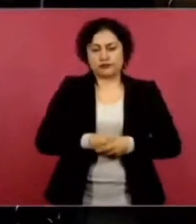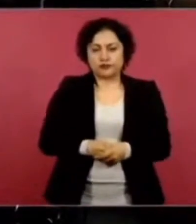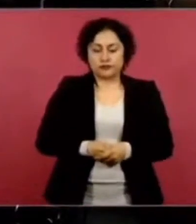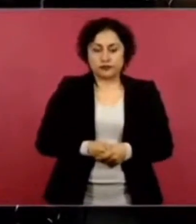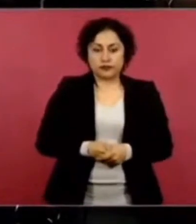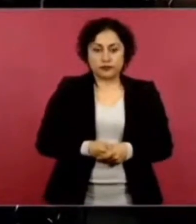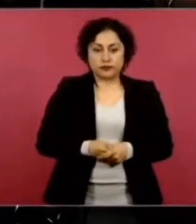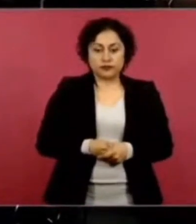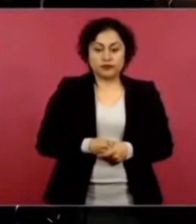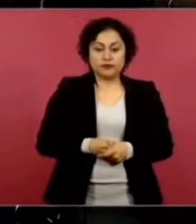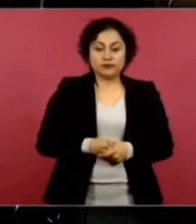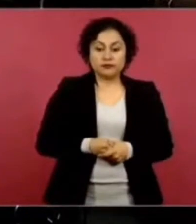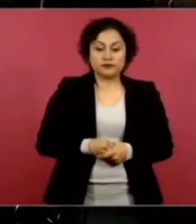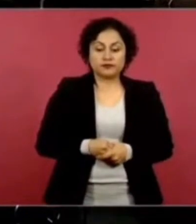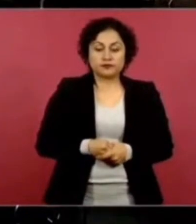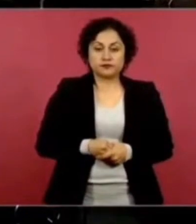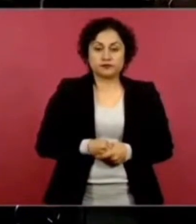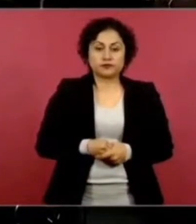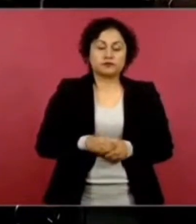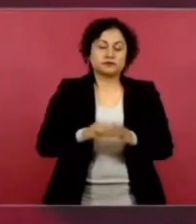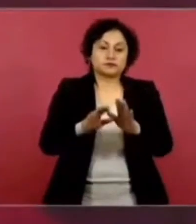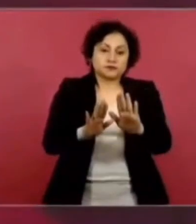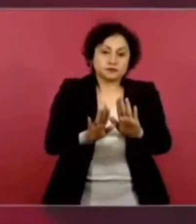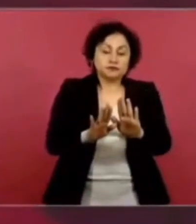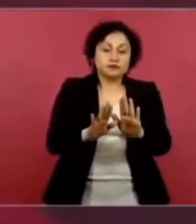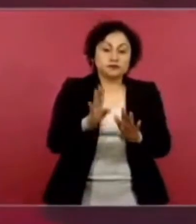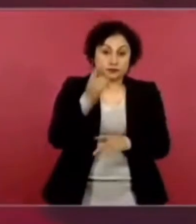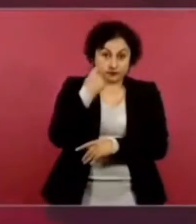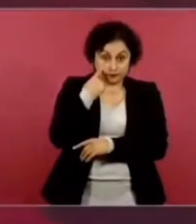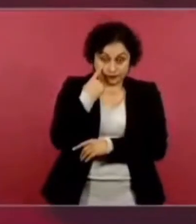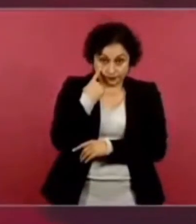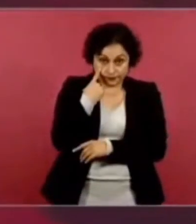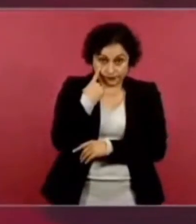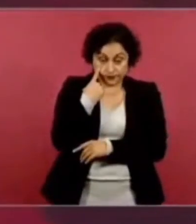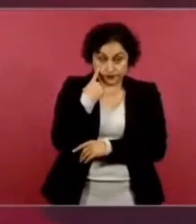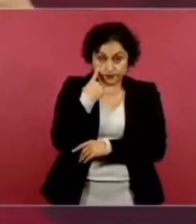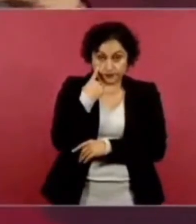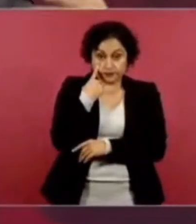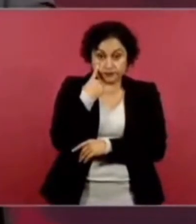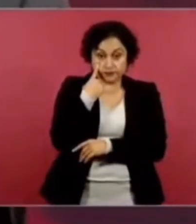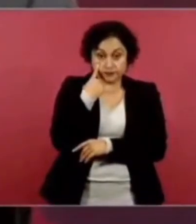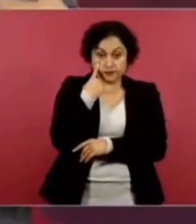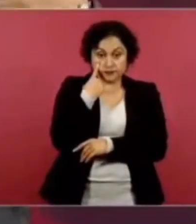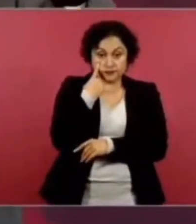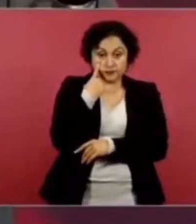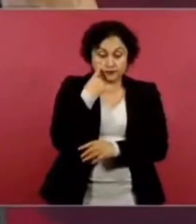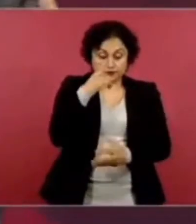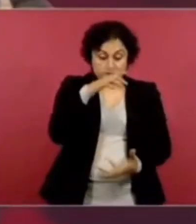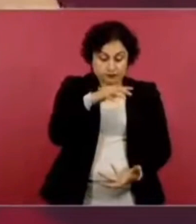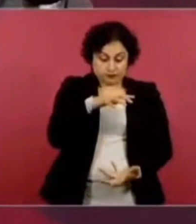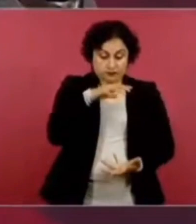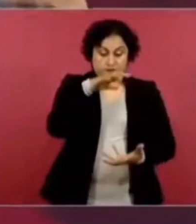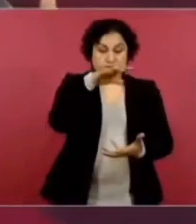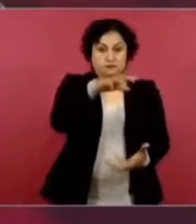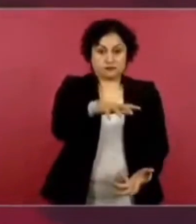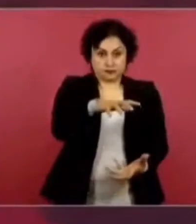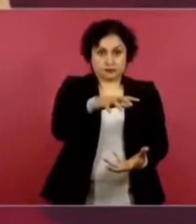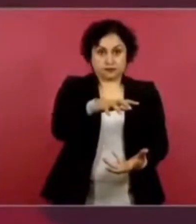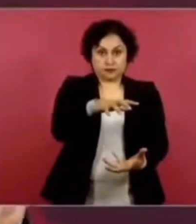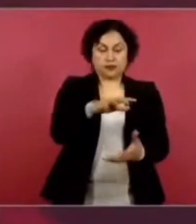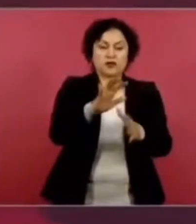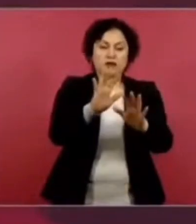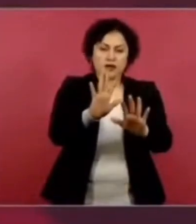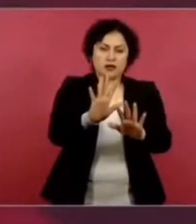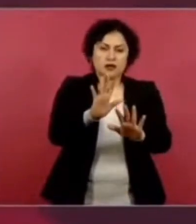Solo en las canastas, porque lo dimos a conocer, pero